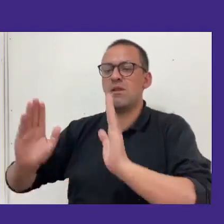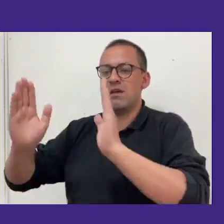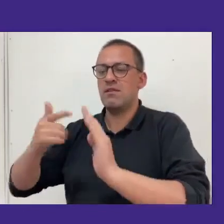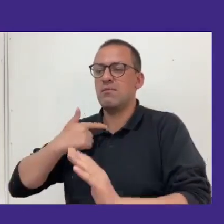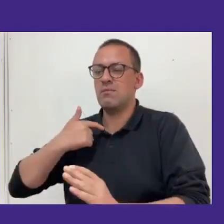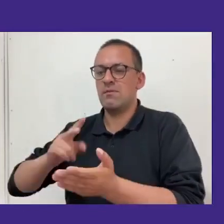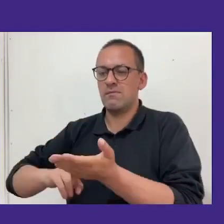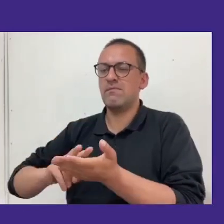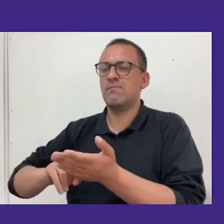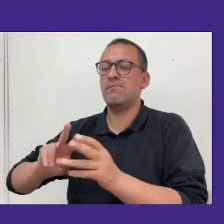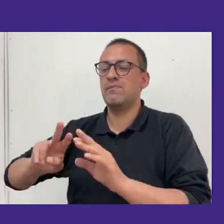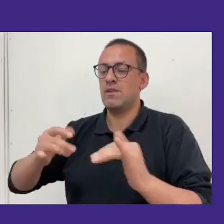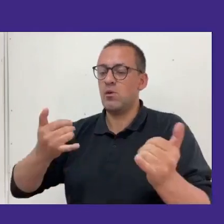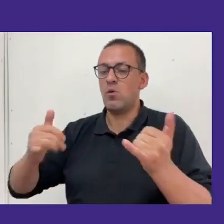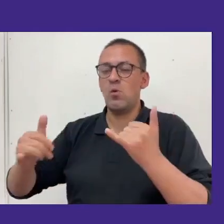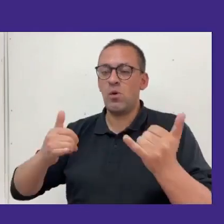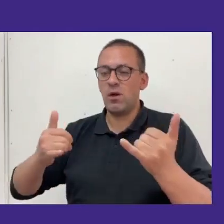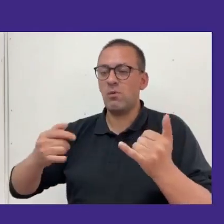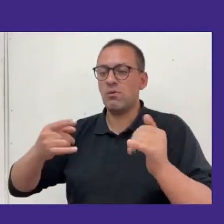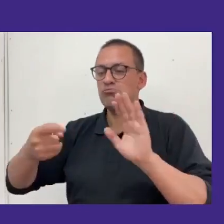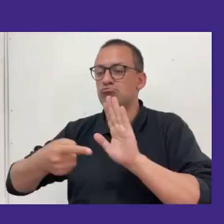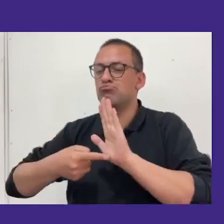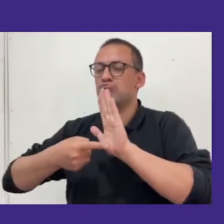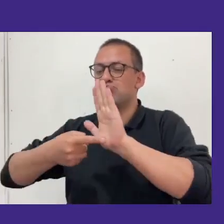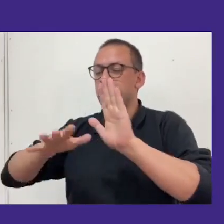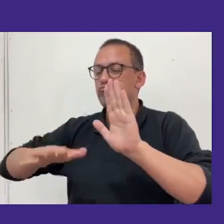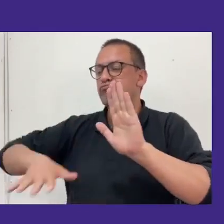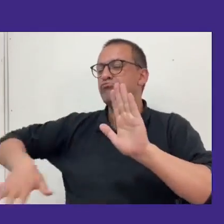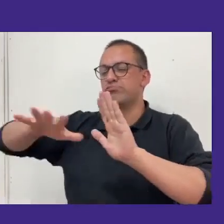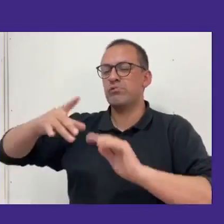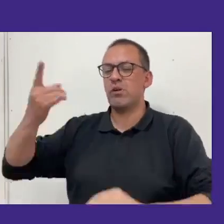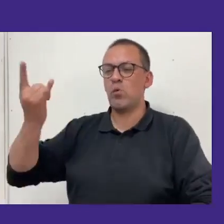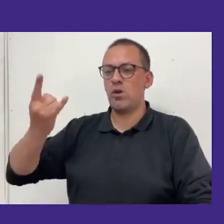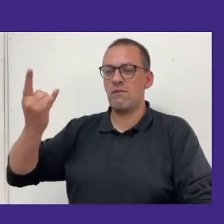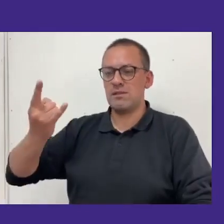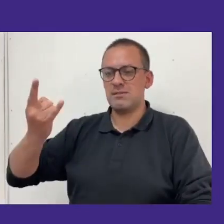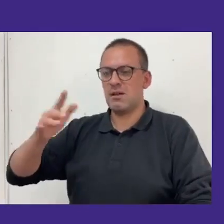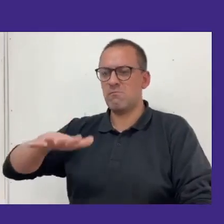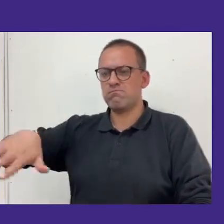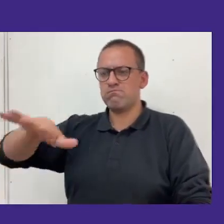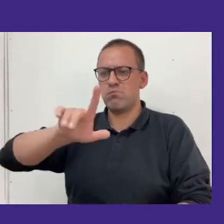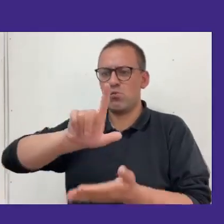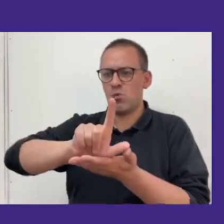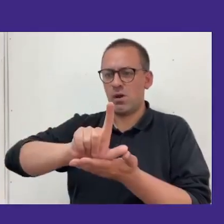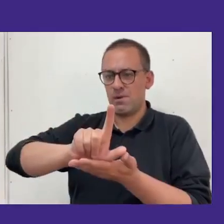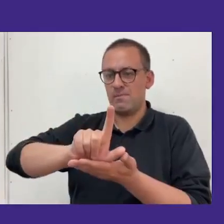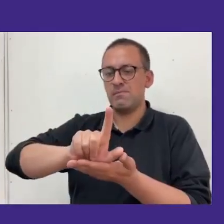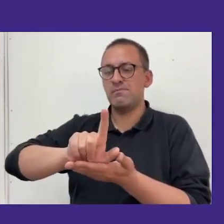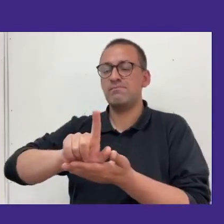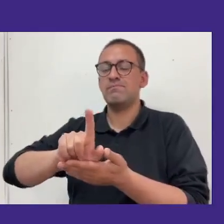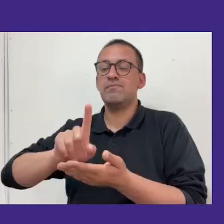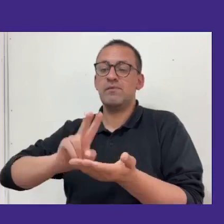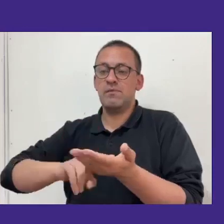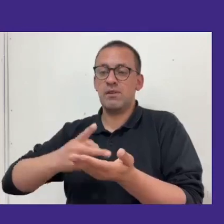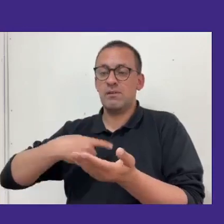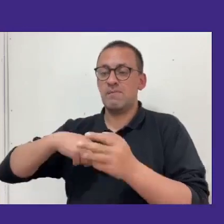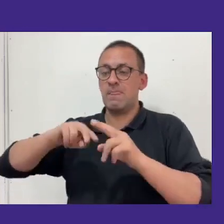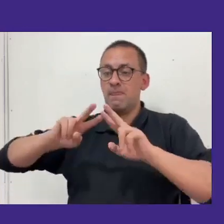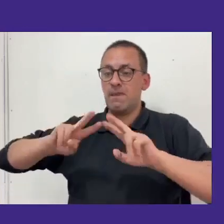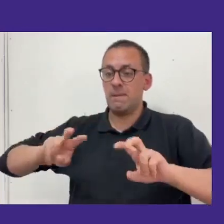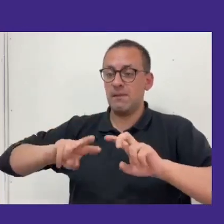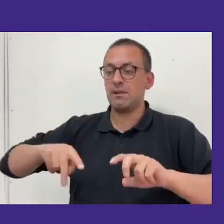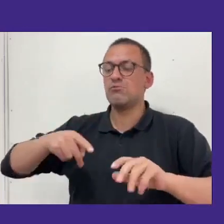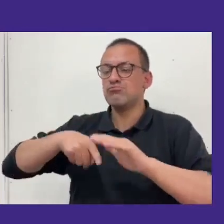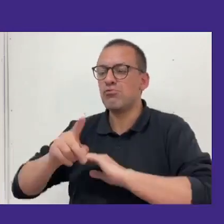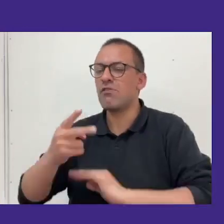evidentemente con este juego se va a conocer la universidad y fíjate que dentro de las investigaciones sobre vida